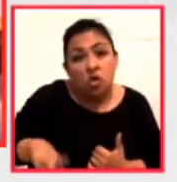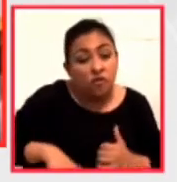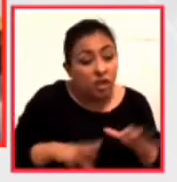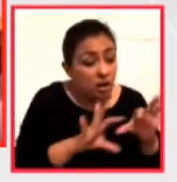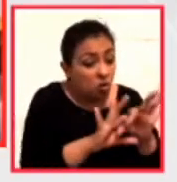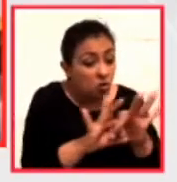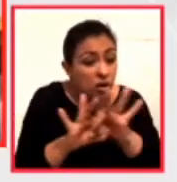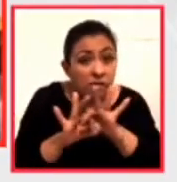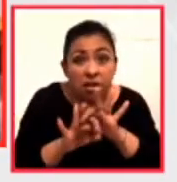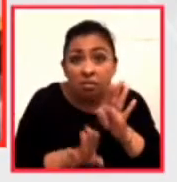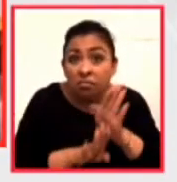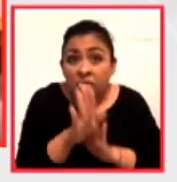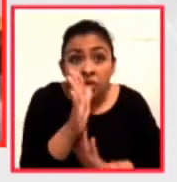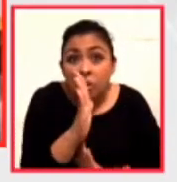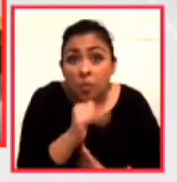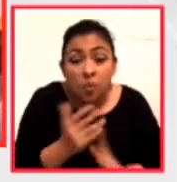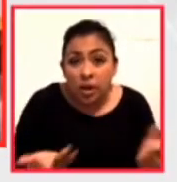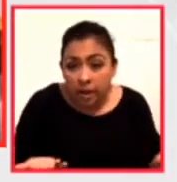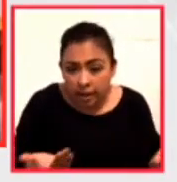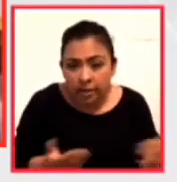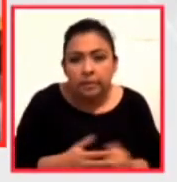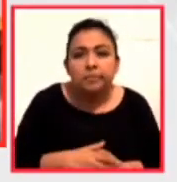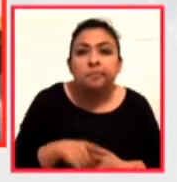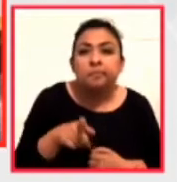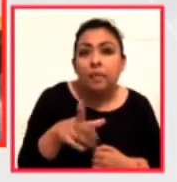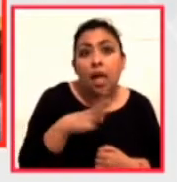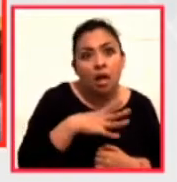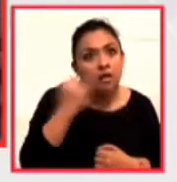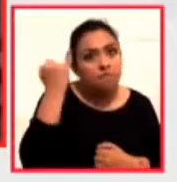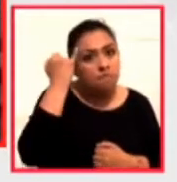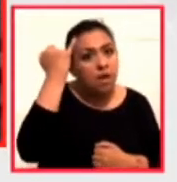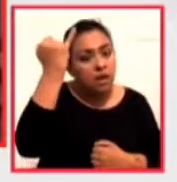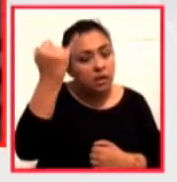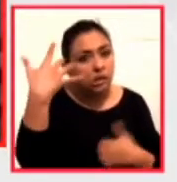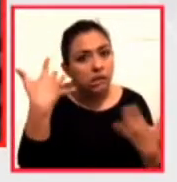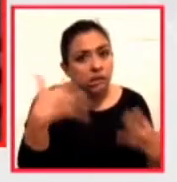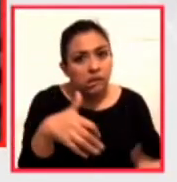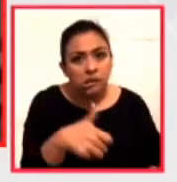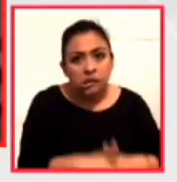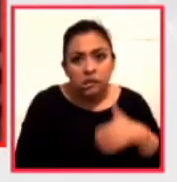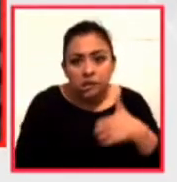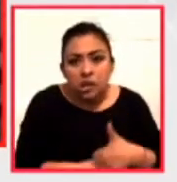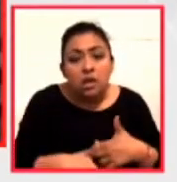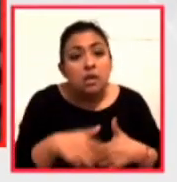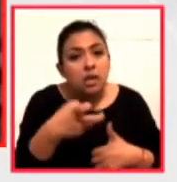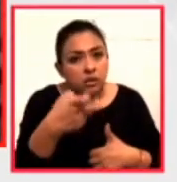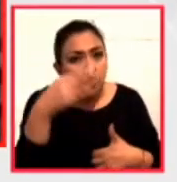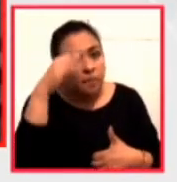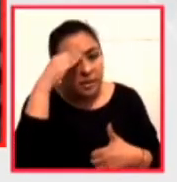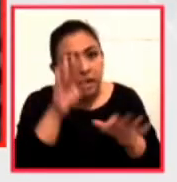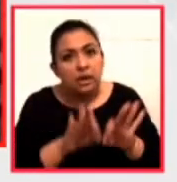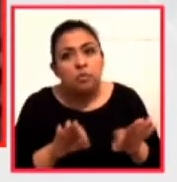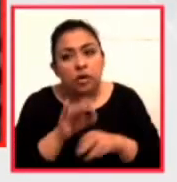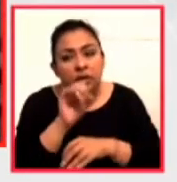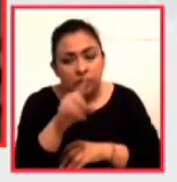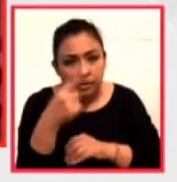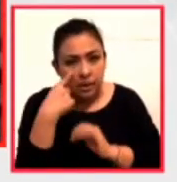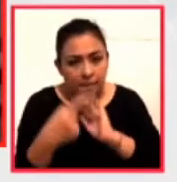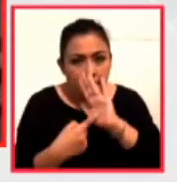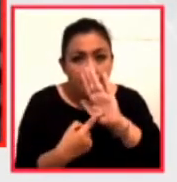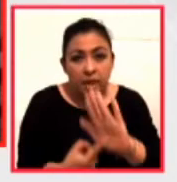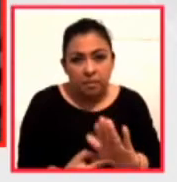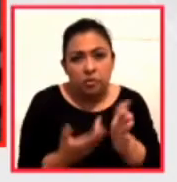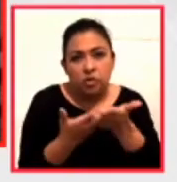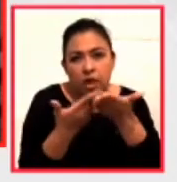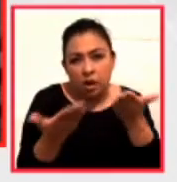de salir adelante un reto para la imaginación y un desafío para pensar que me parece fundamental y queda manifiesto en